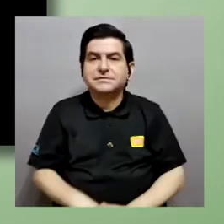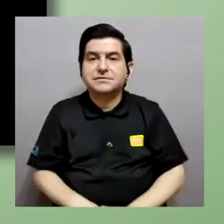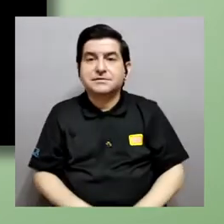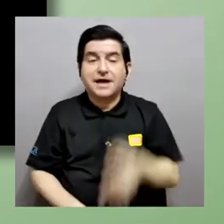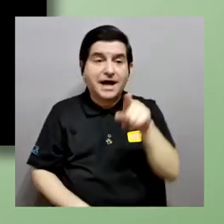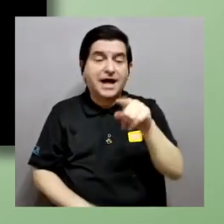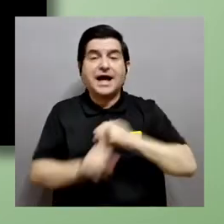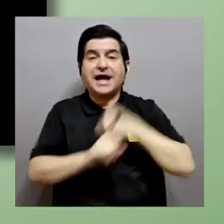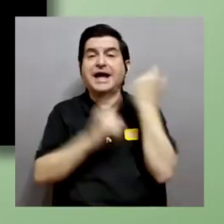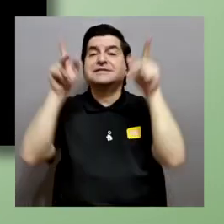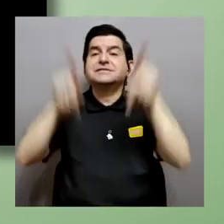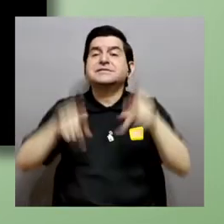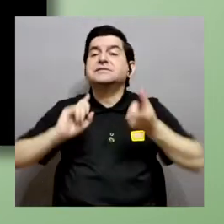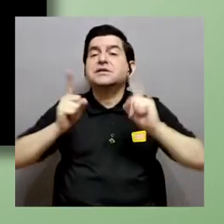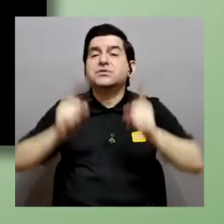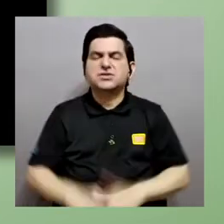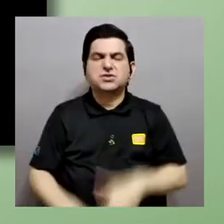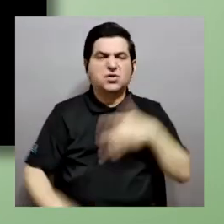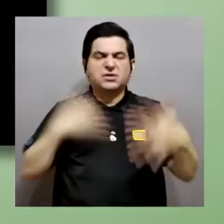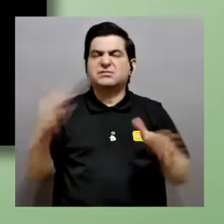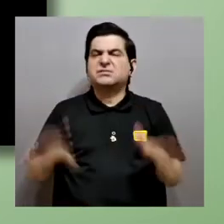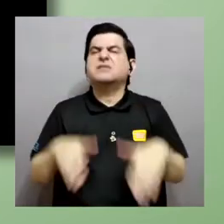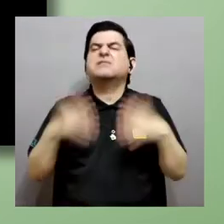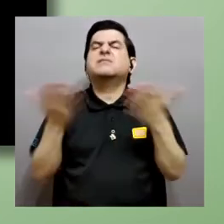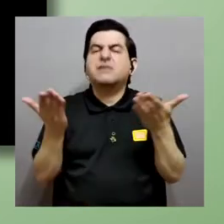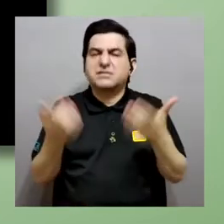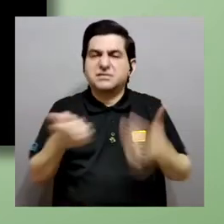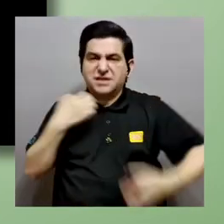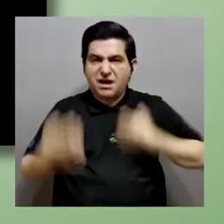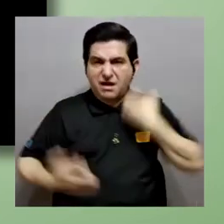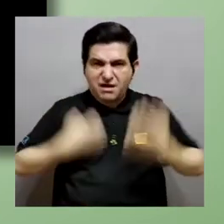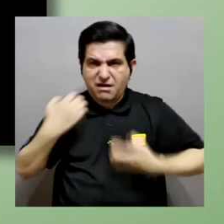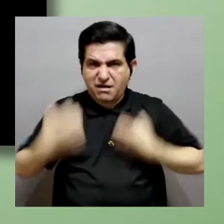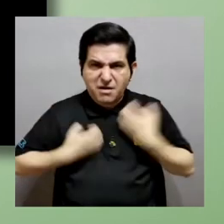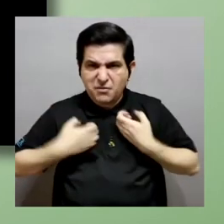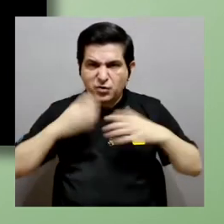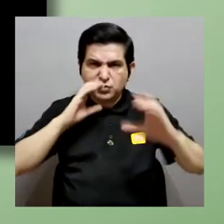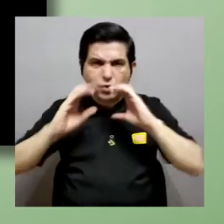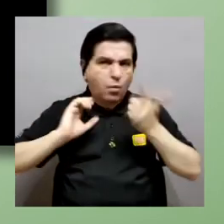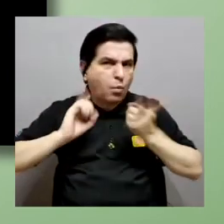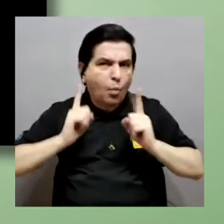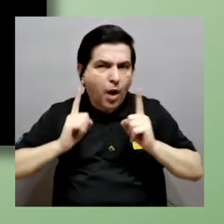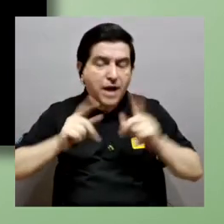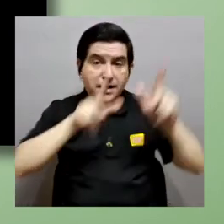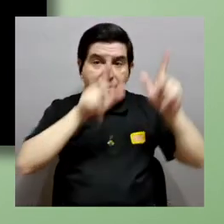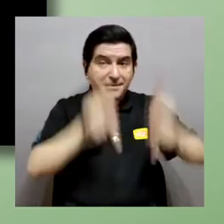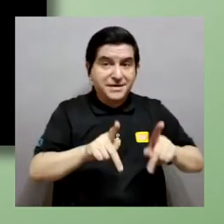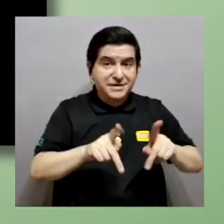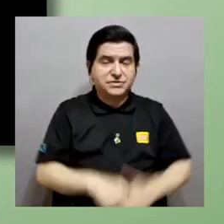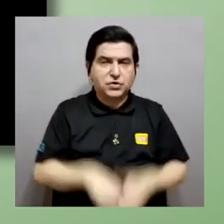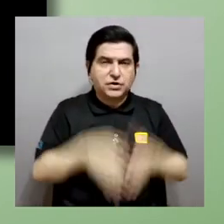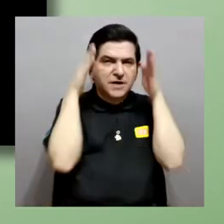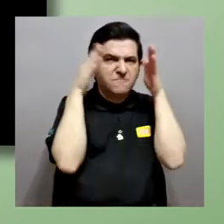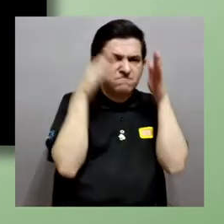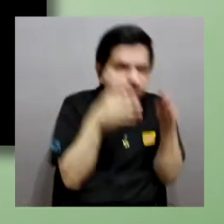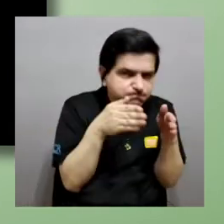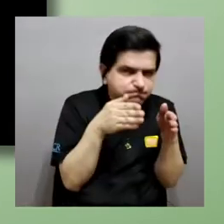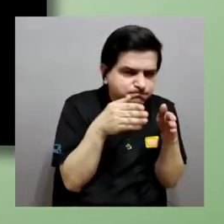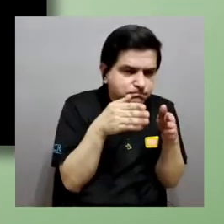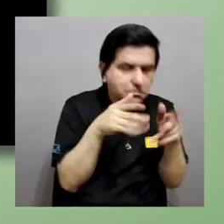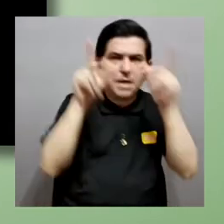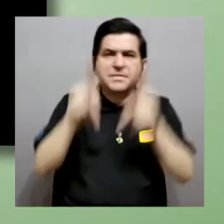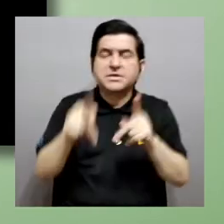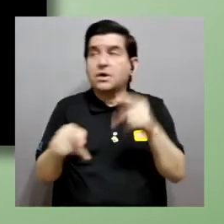básicamente el estado de la persona, cómo se siente, cuáles emociones se están comunicando, si la persona está concentrada,